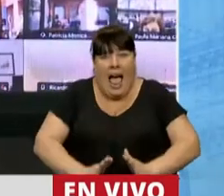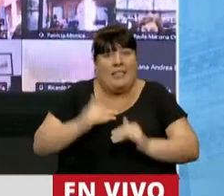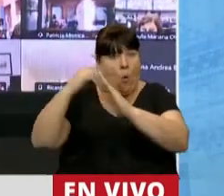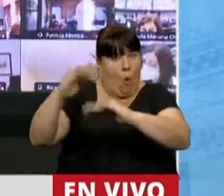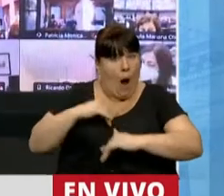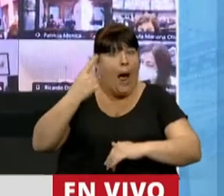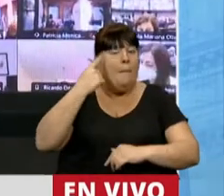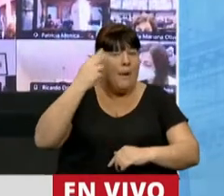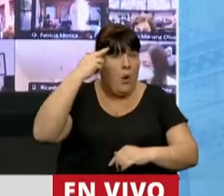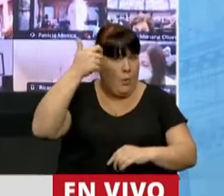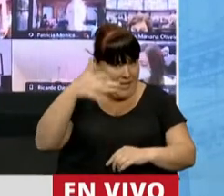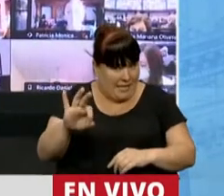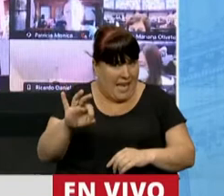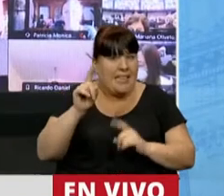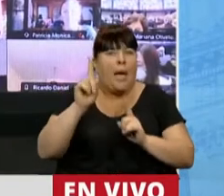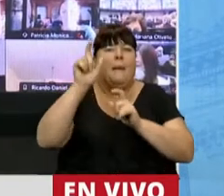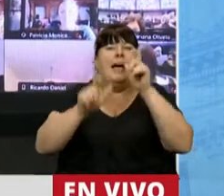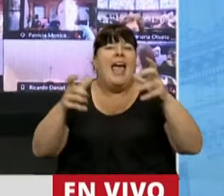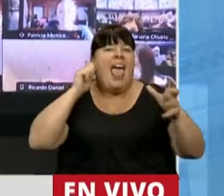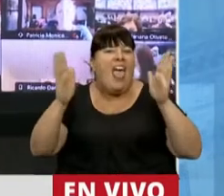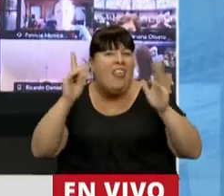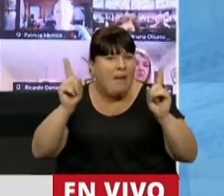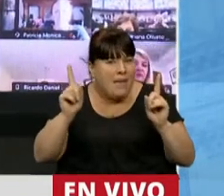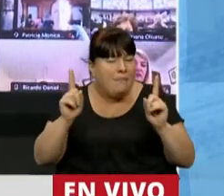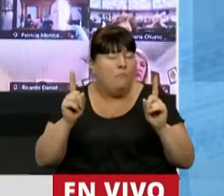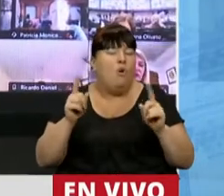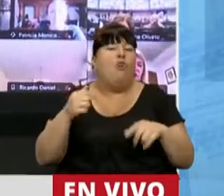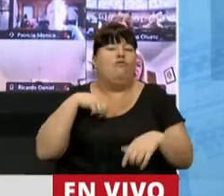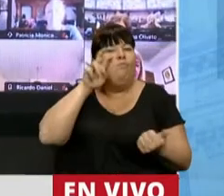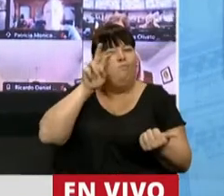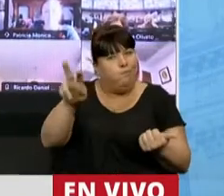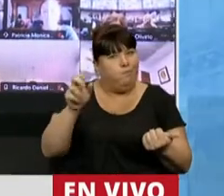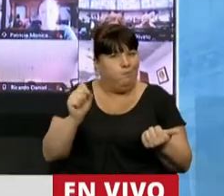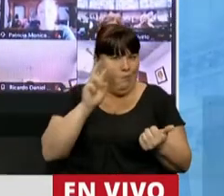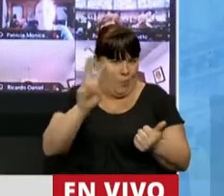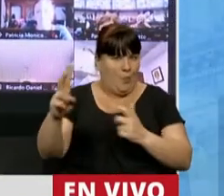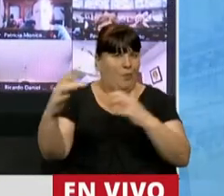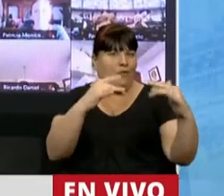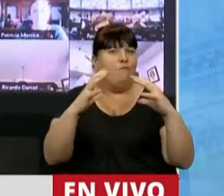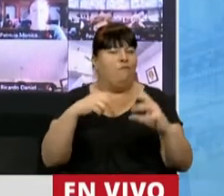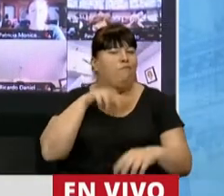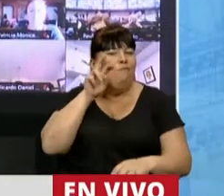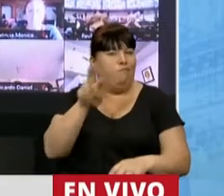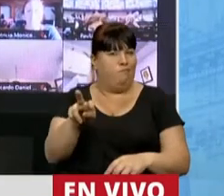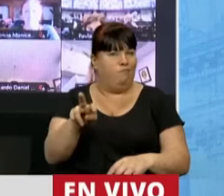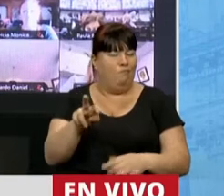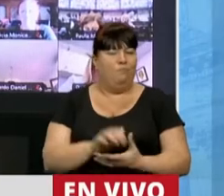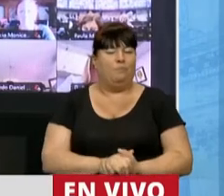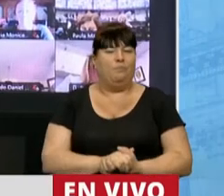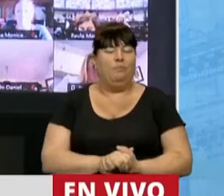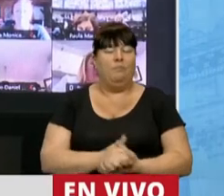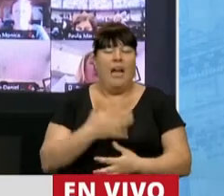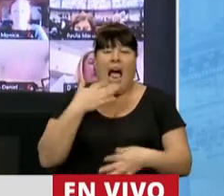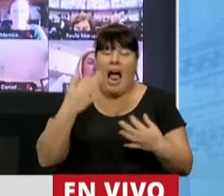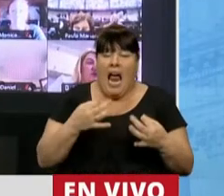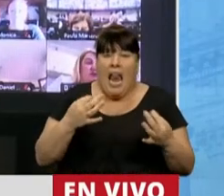él en 1960, soy de esa generación y tuve la suerte de poder verlo jugar al fútbol. Y